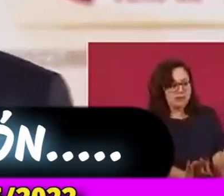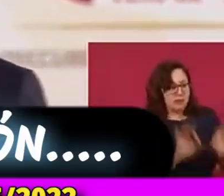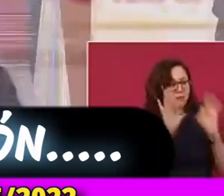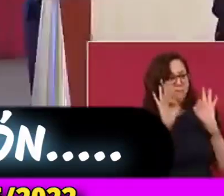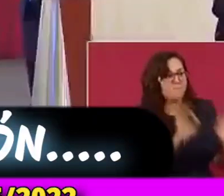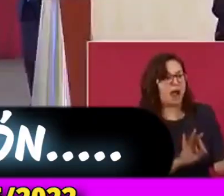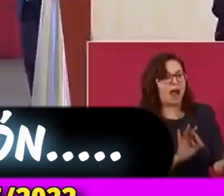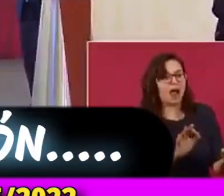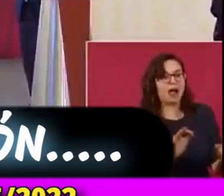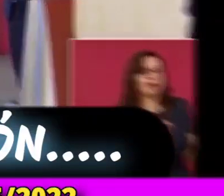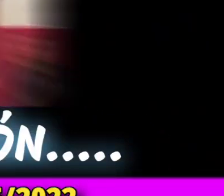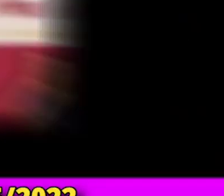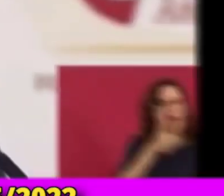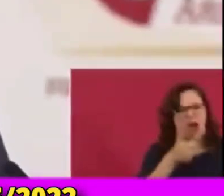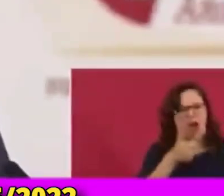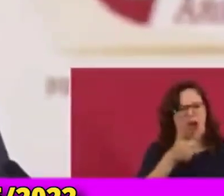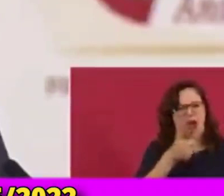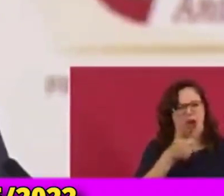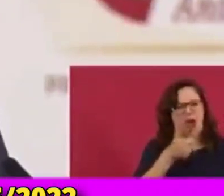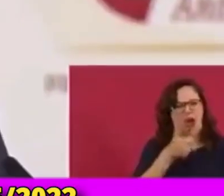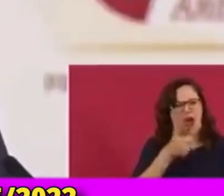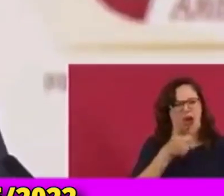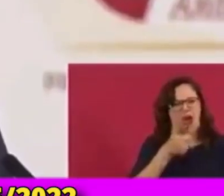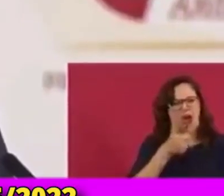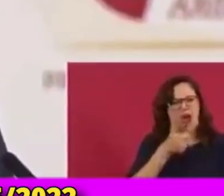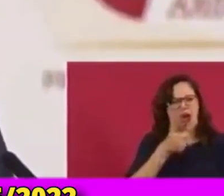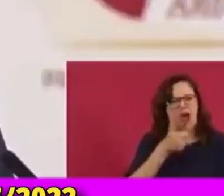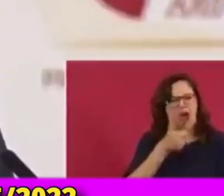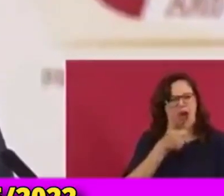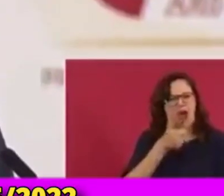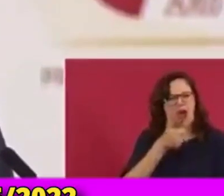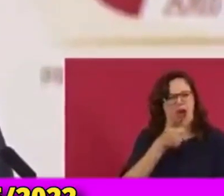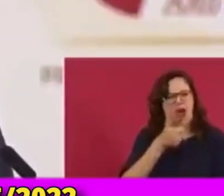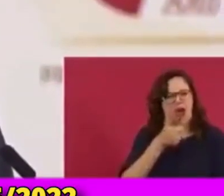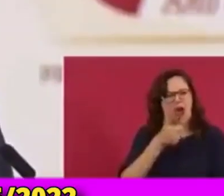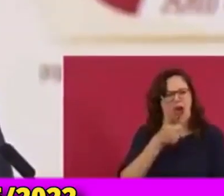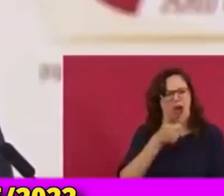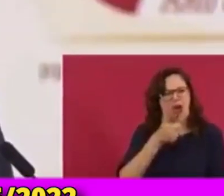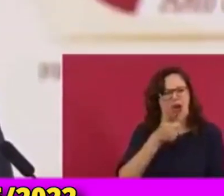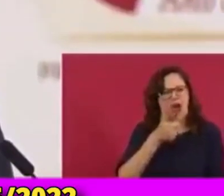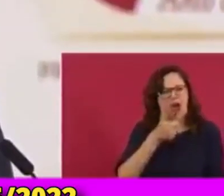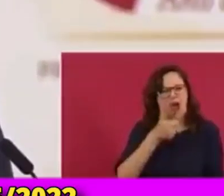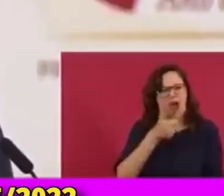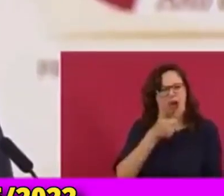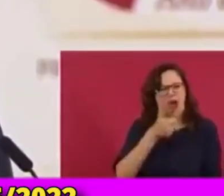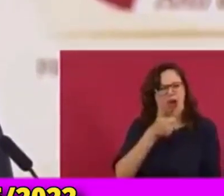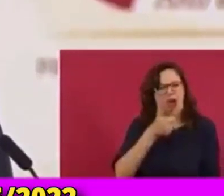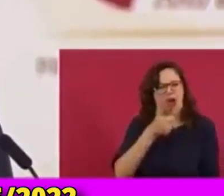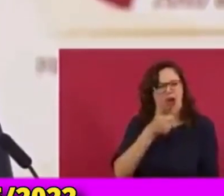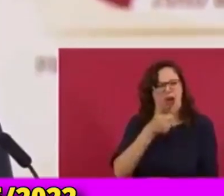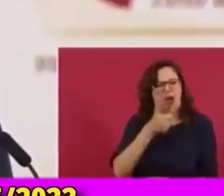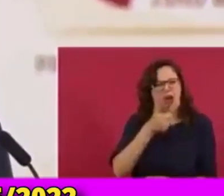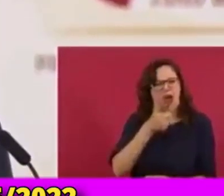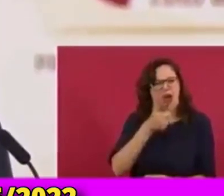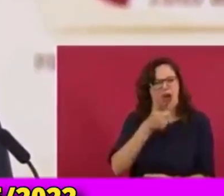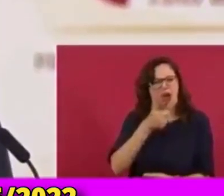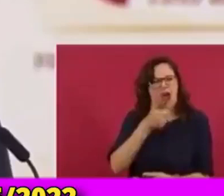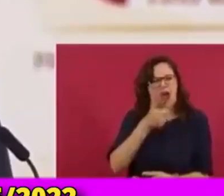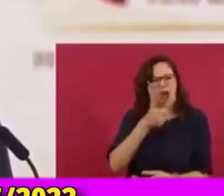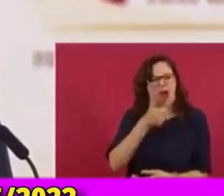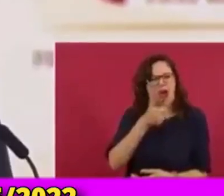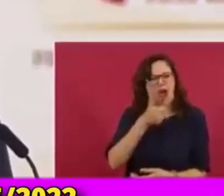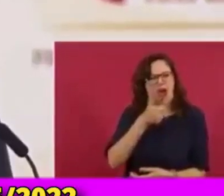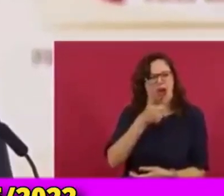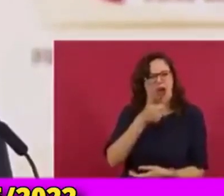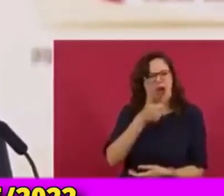la sopilotada. Hola, tal queridos amigos? Muy buenos días. Excelente miércoles 11 de mayo del año 2022.